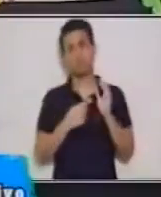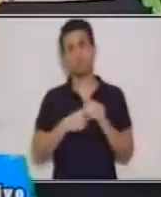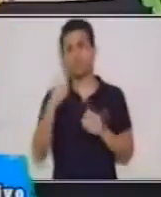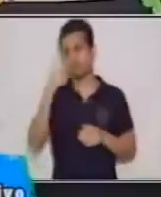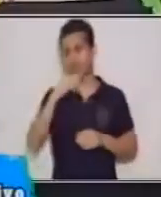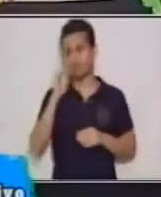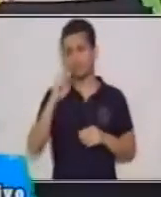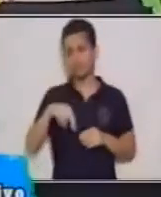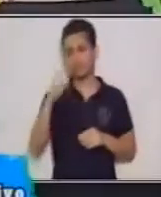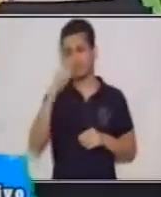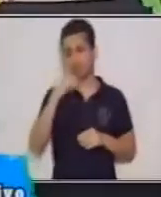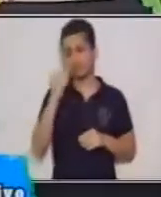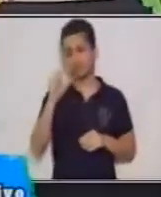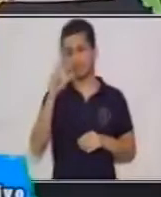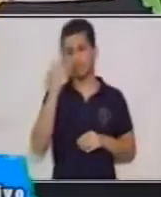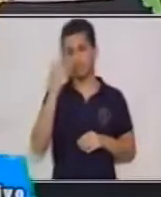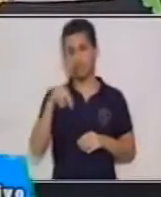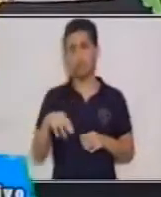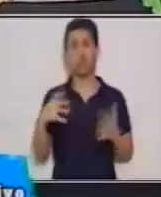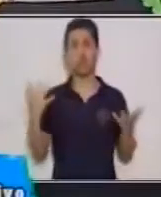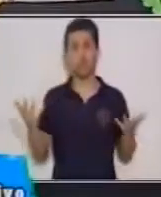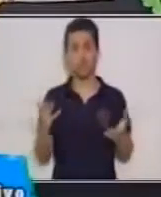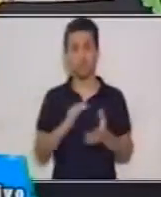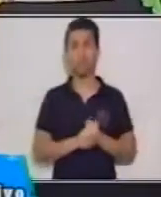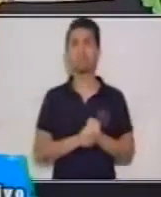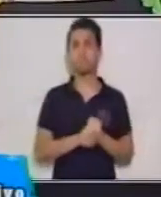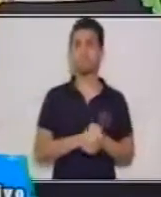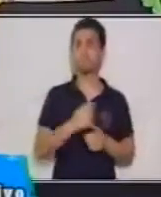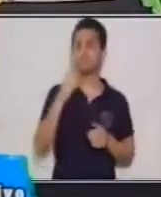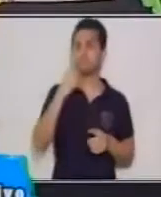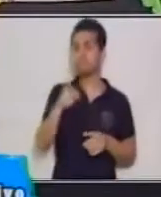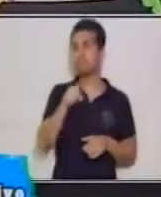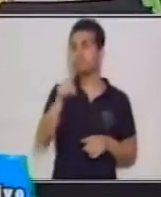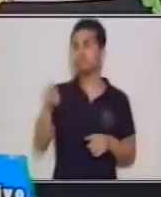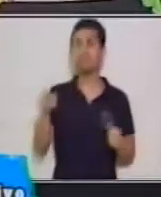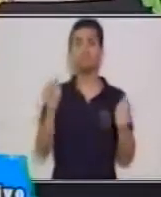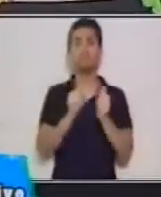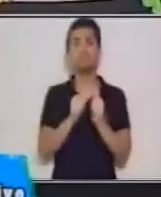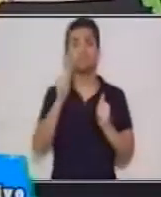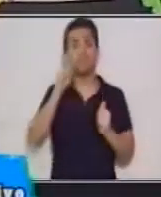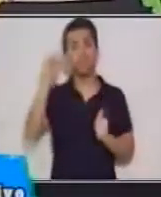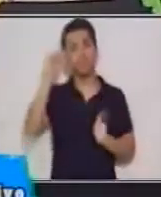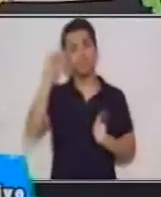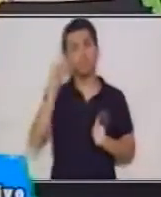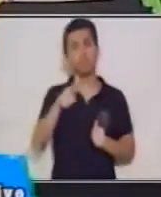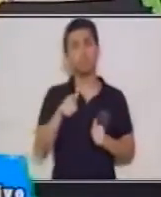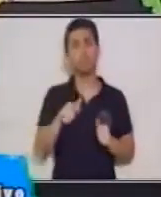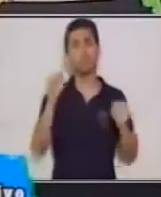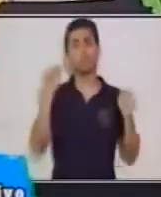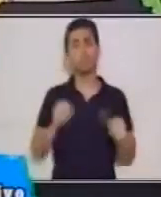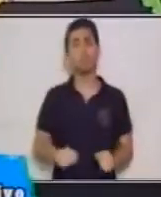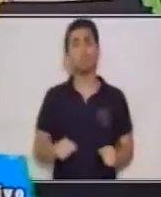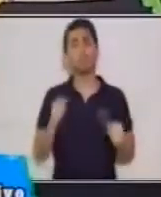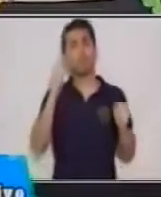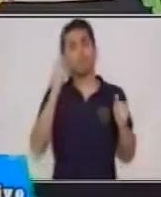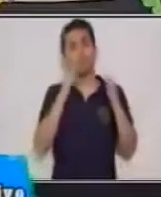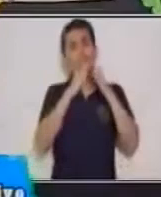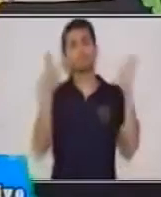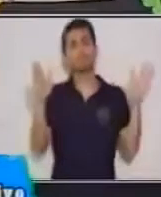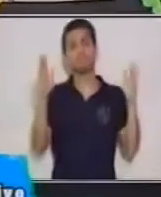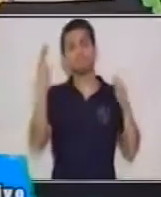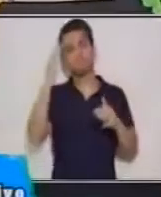Ustedes, ahí donde se encuentran, acompañados de un adulto, pueden ampliar este